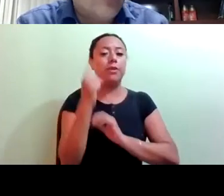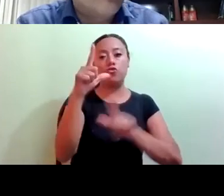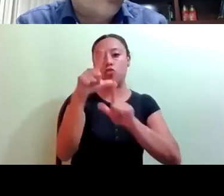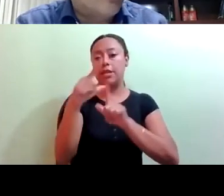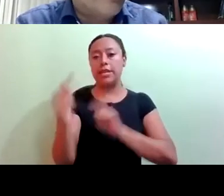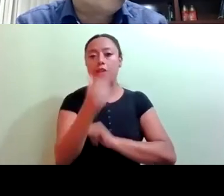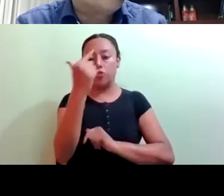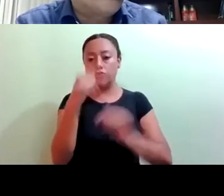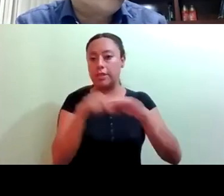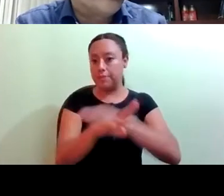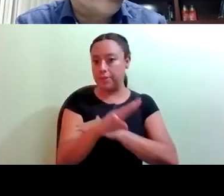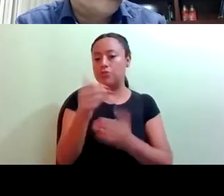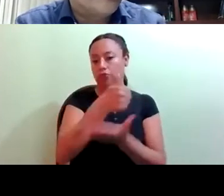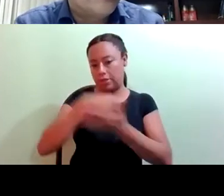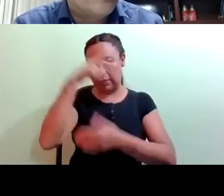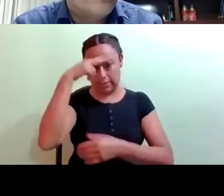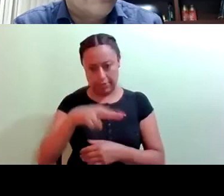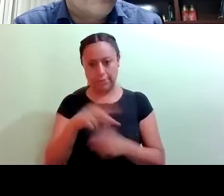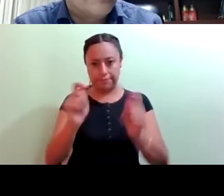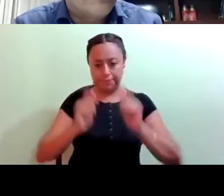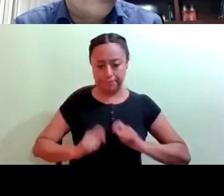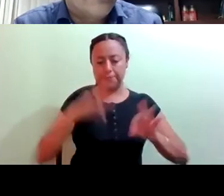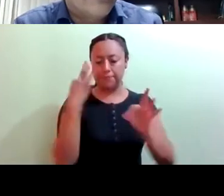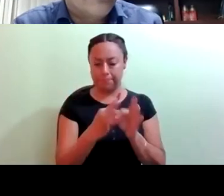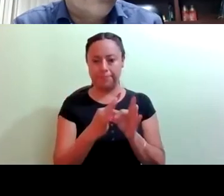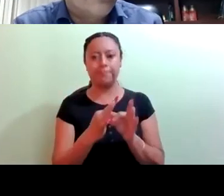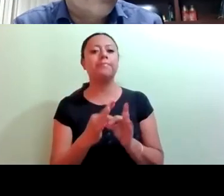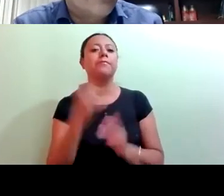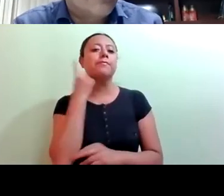México. Cumplida su institución, presidenta. Gracias, secretaria.